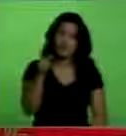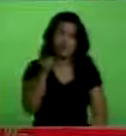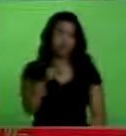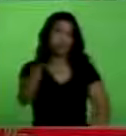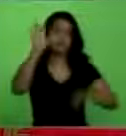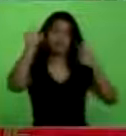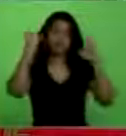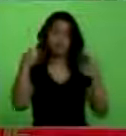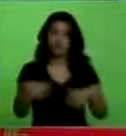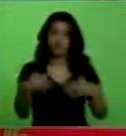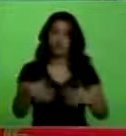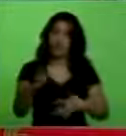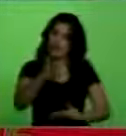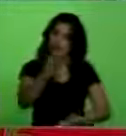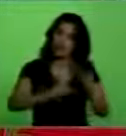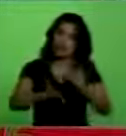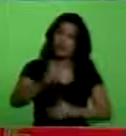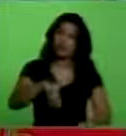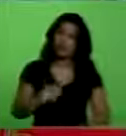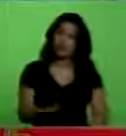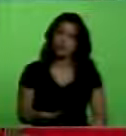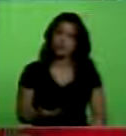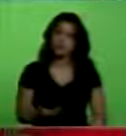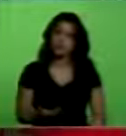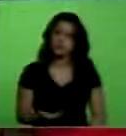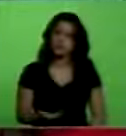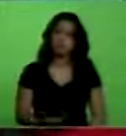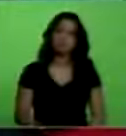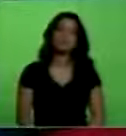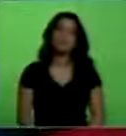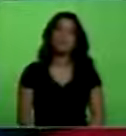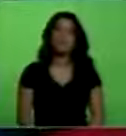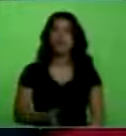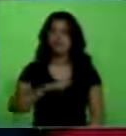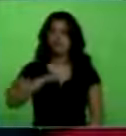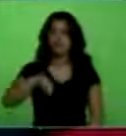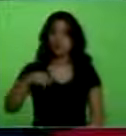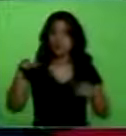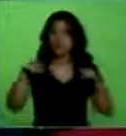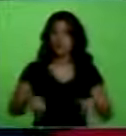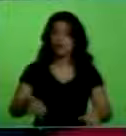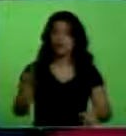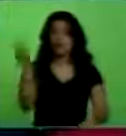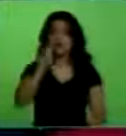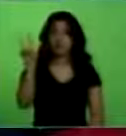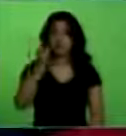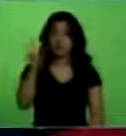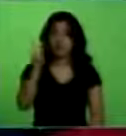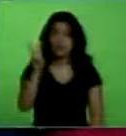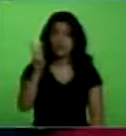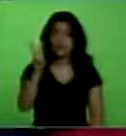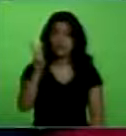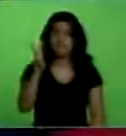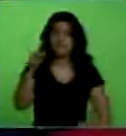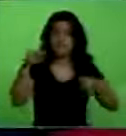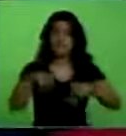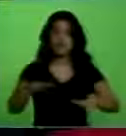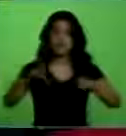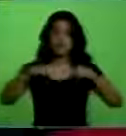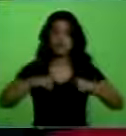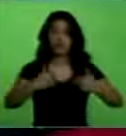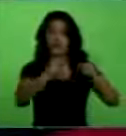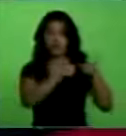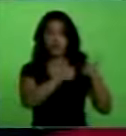entero a nivel económico. Así que nosotros, por tanto, en nombre de la República Bolivariana de Venezuela, en ejercicio de las